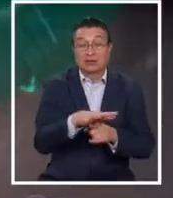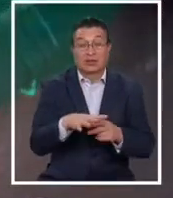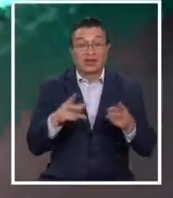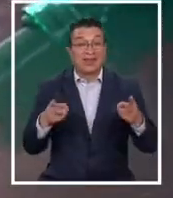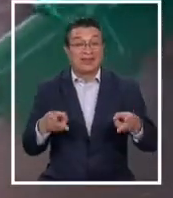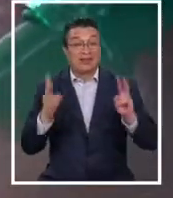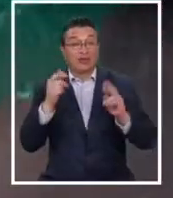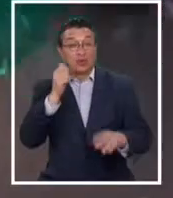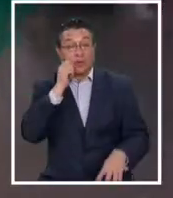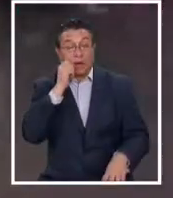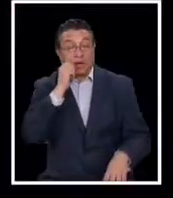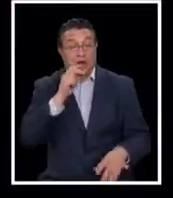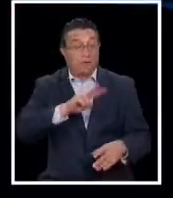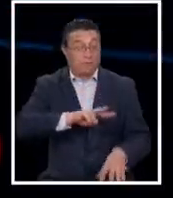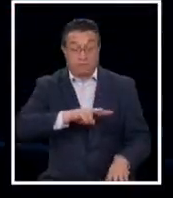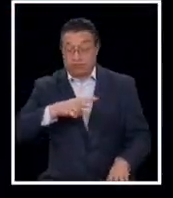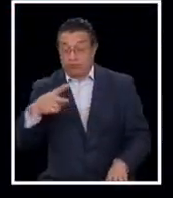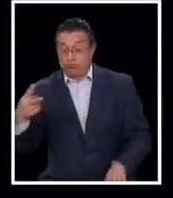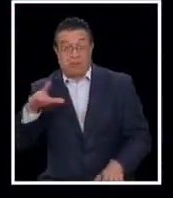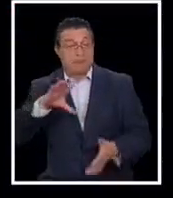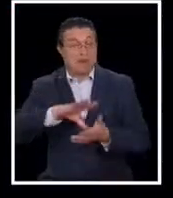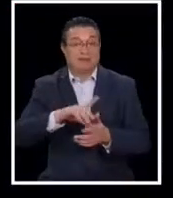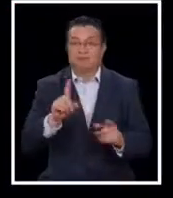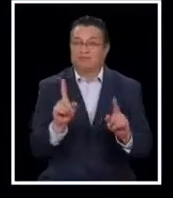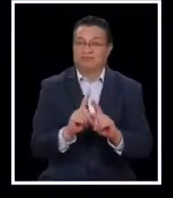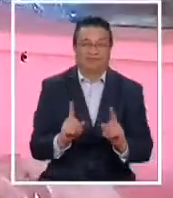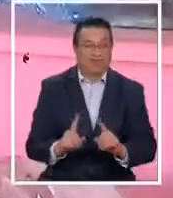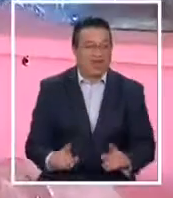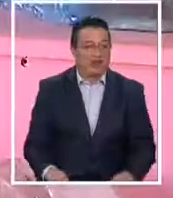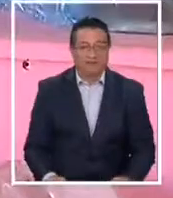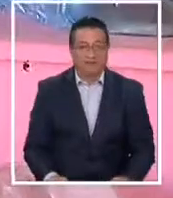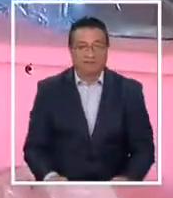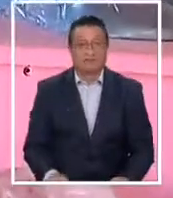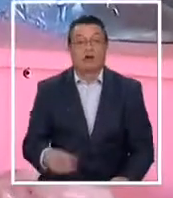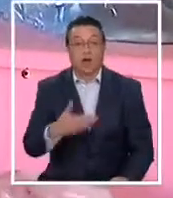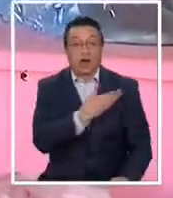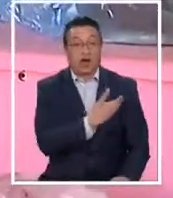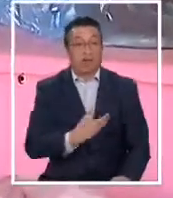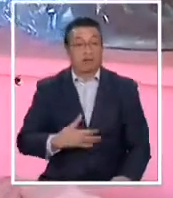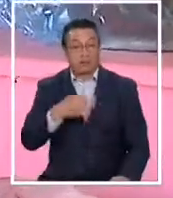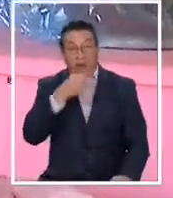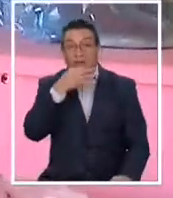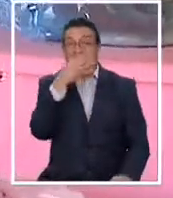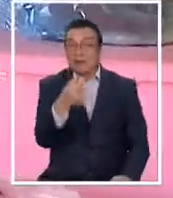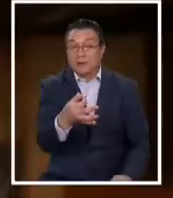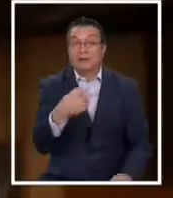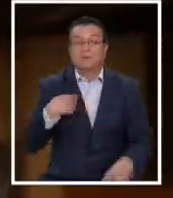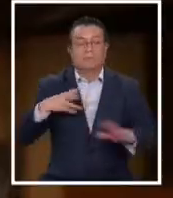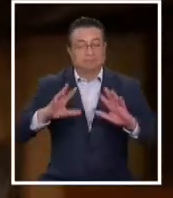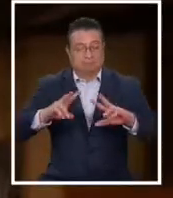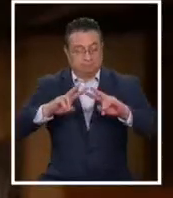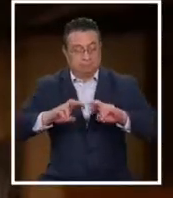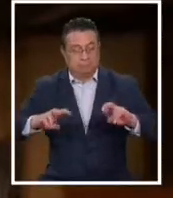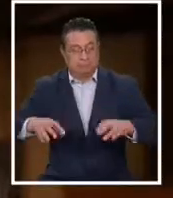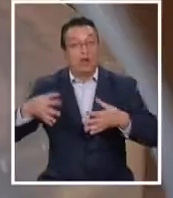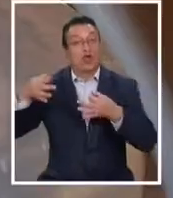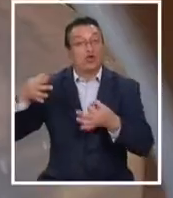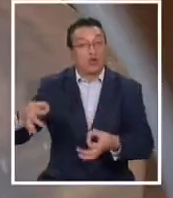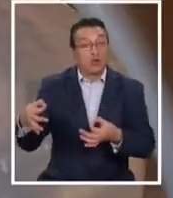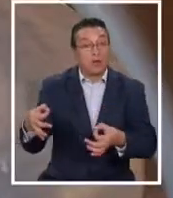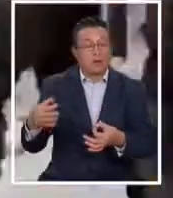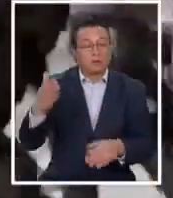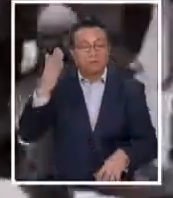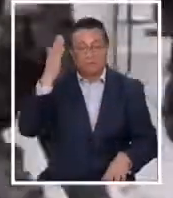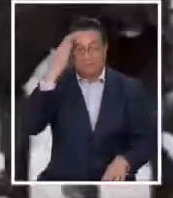derechos humanos no evolucionó en nuestro país en el último tiempo. Desde el gobierno aseguraron que van a revisar con atención el documento,